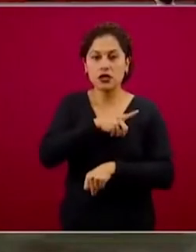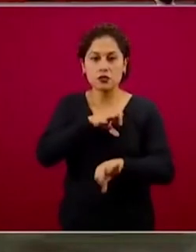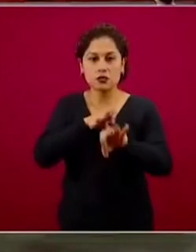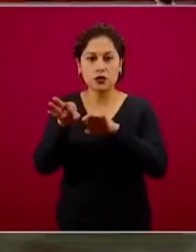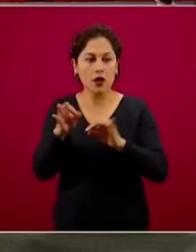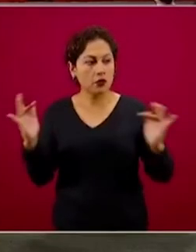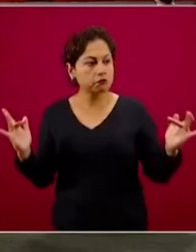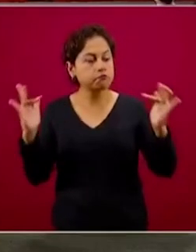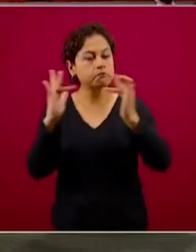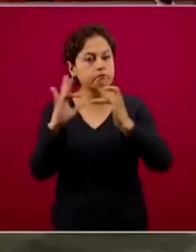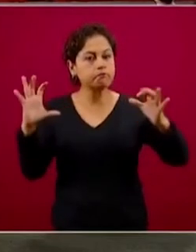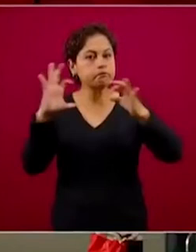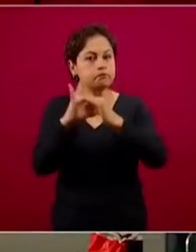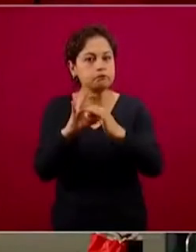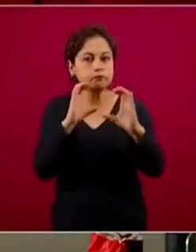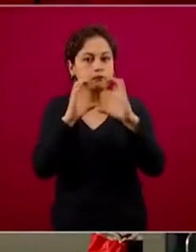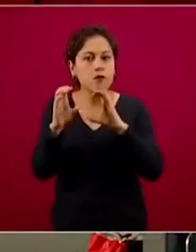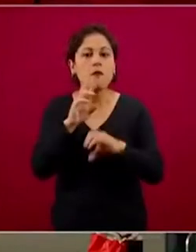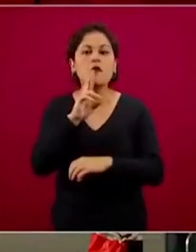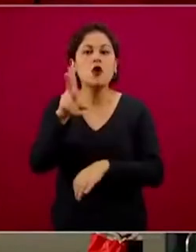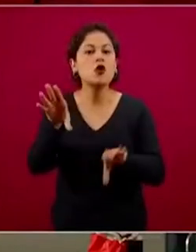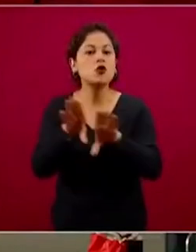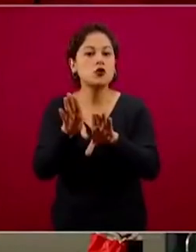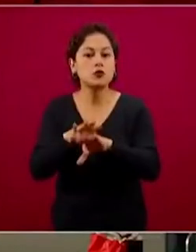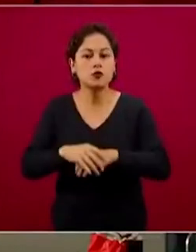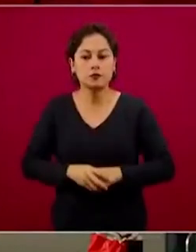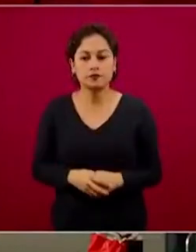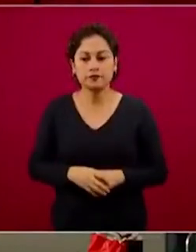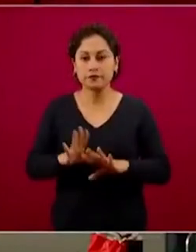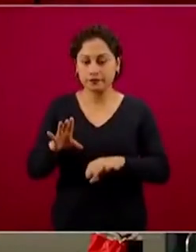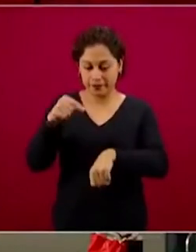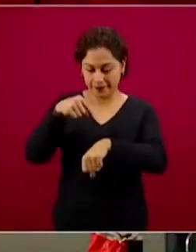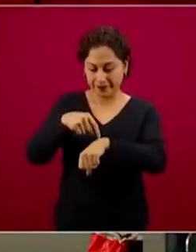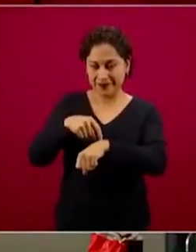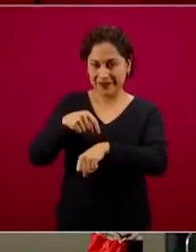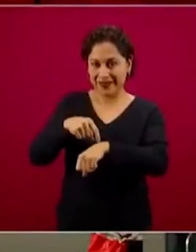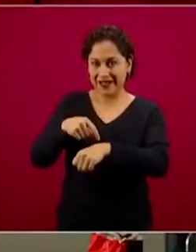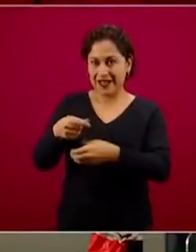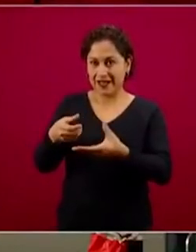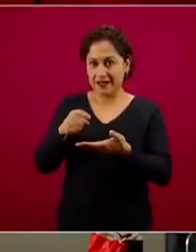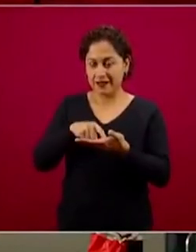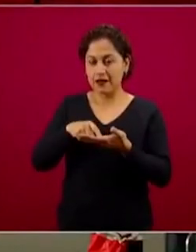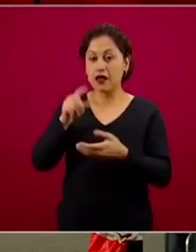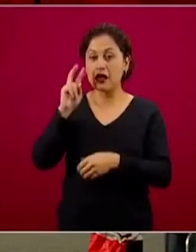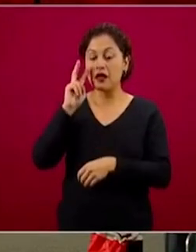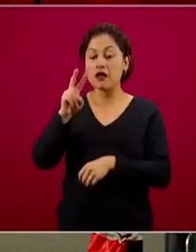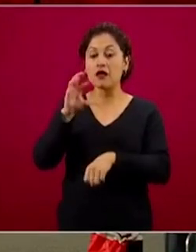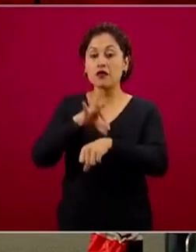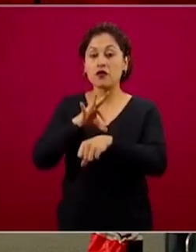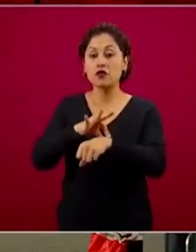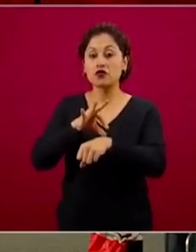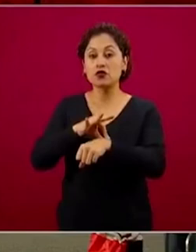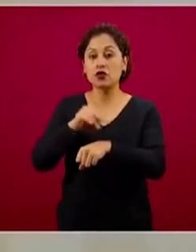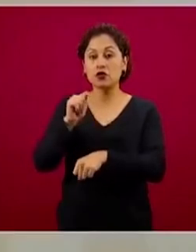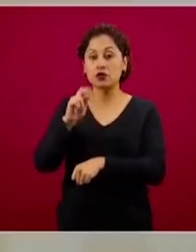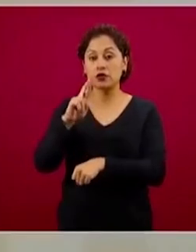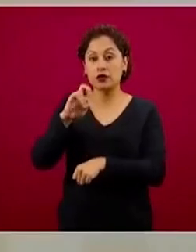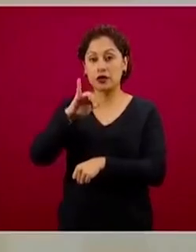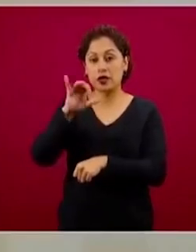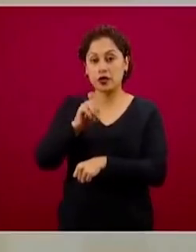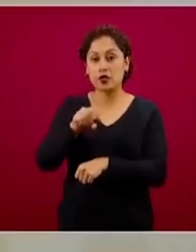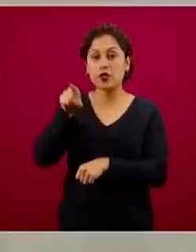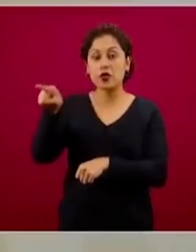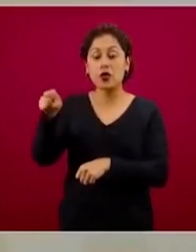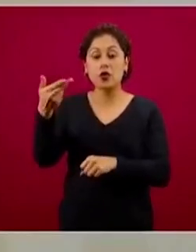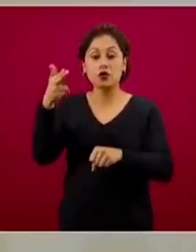para complementar mi respuesta. Me escribe el doctor Jorge Trejo precisamente diciéndome que en el Hospital Juárez hoy, hoy con la estadística de hoy,